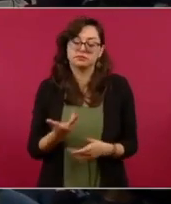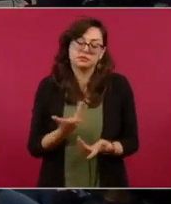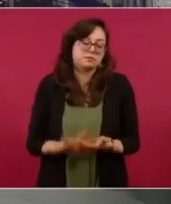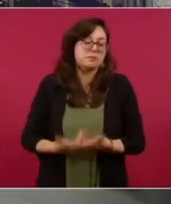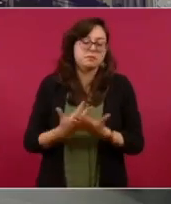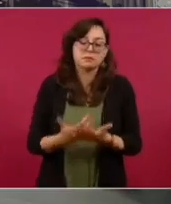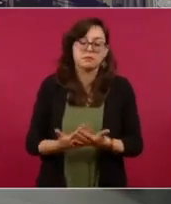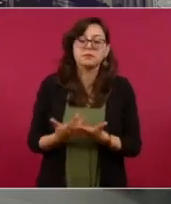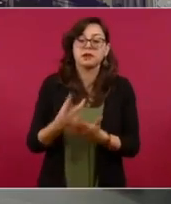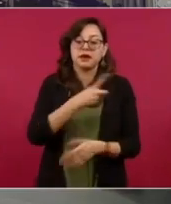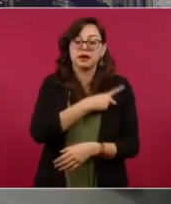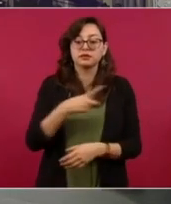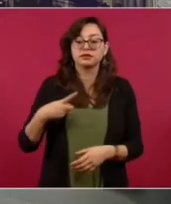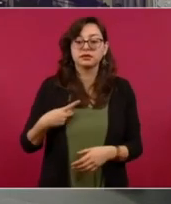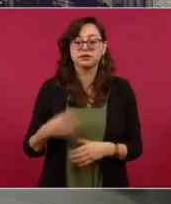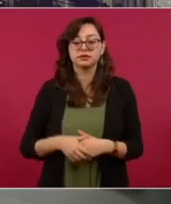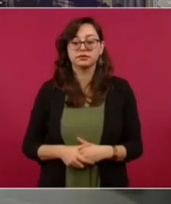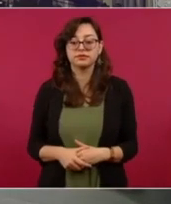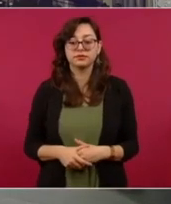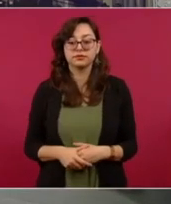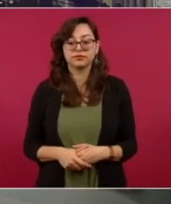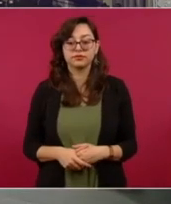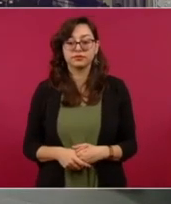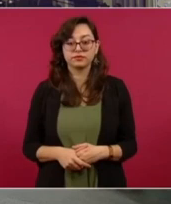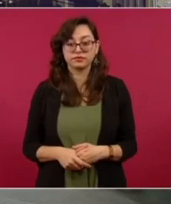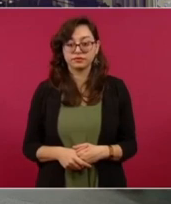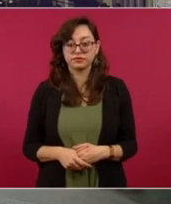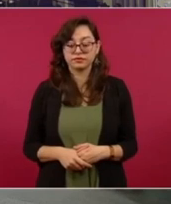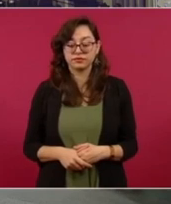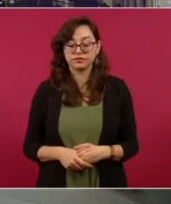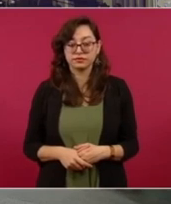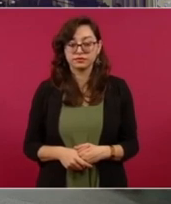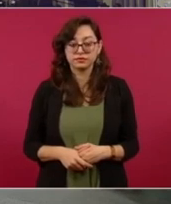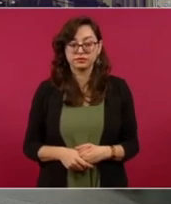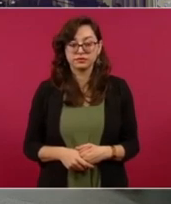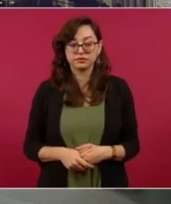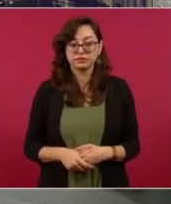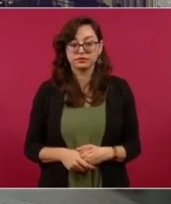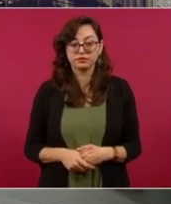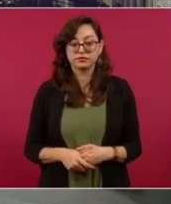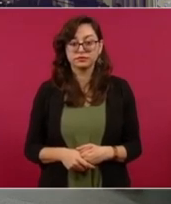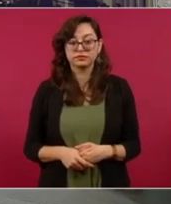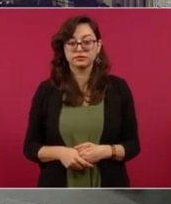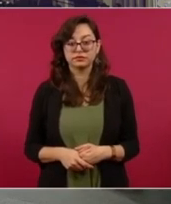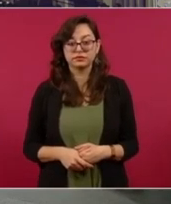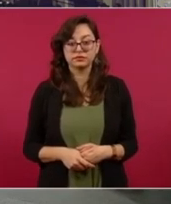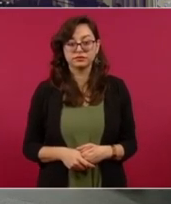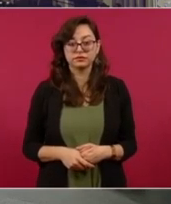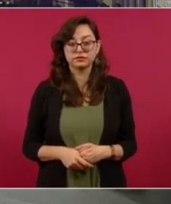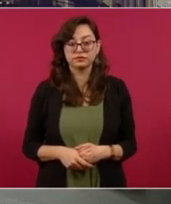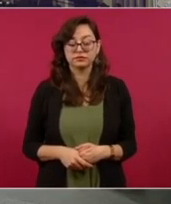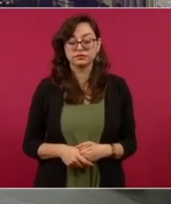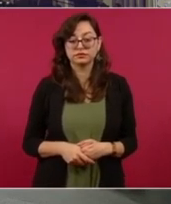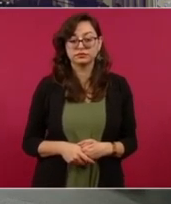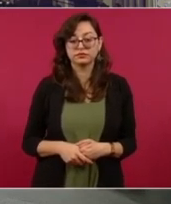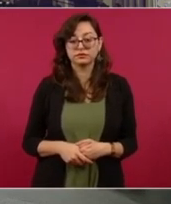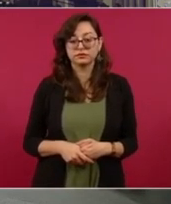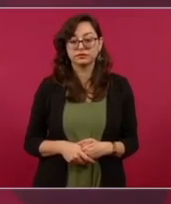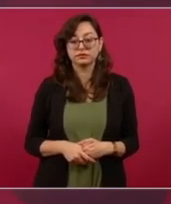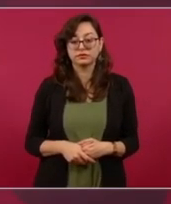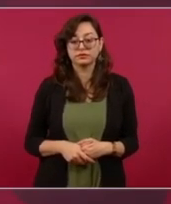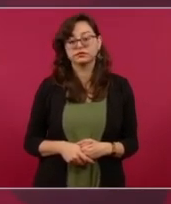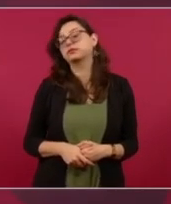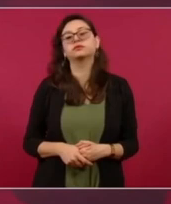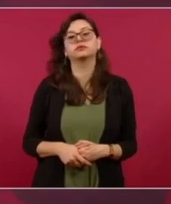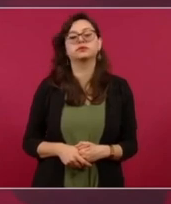es lo mismo ese tiene que continuar ese